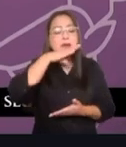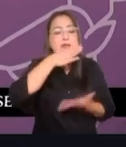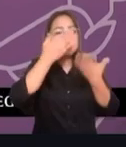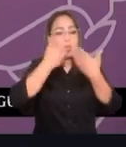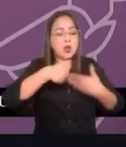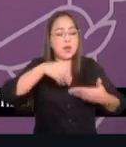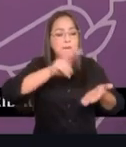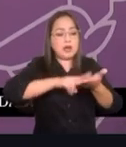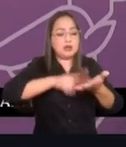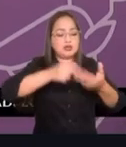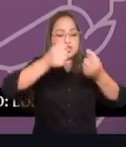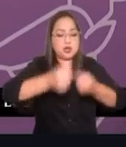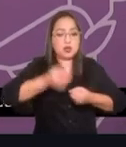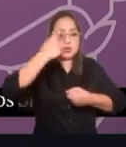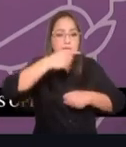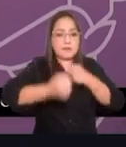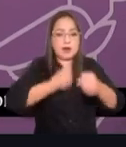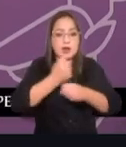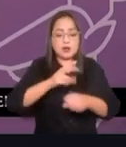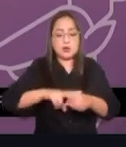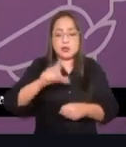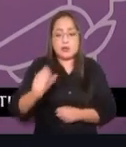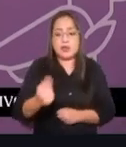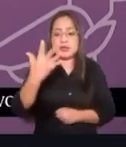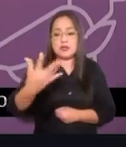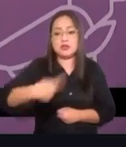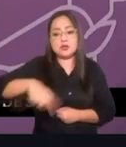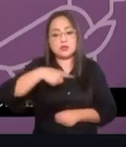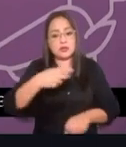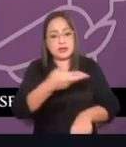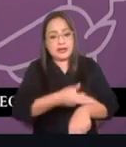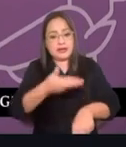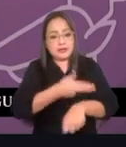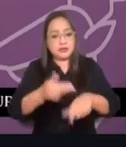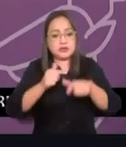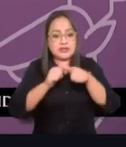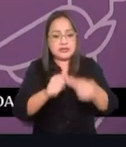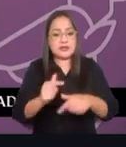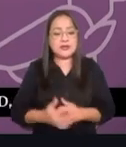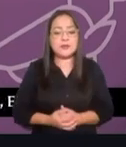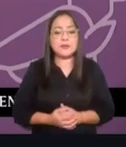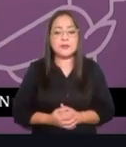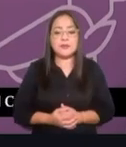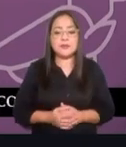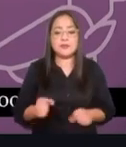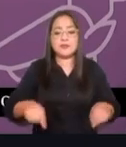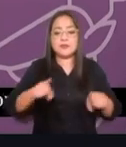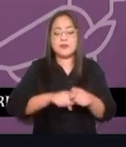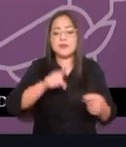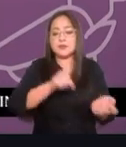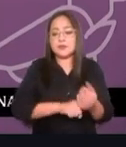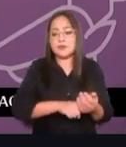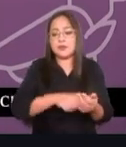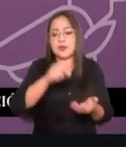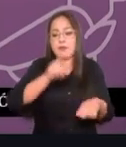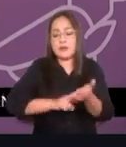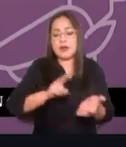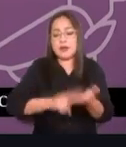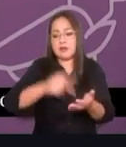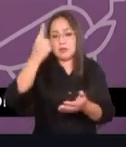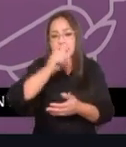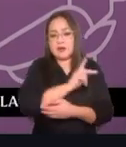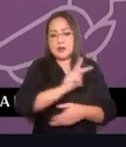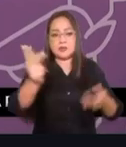este 2025. También es lo que se está gestionando, ese precio de garantía mínimo para todos los productores.